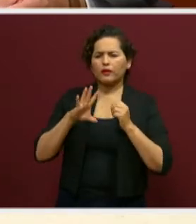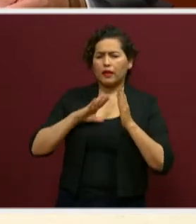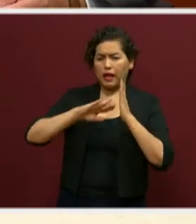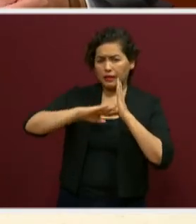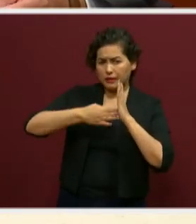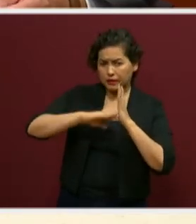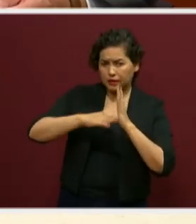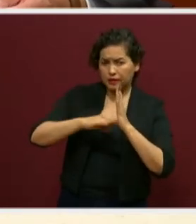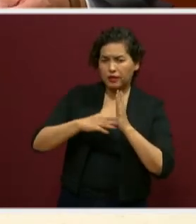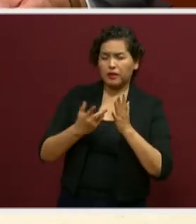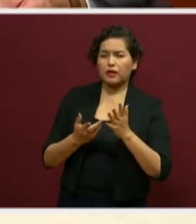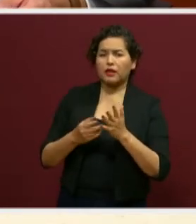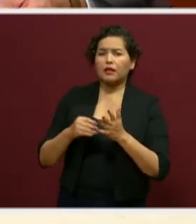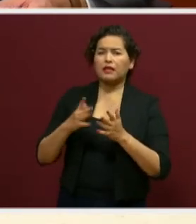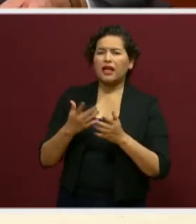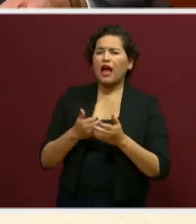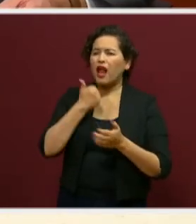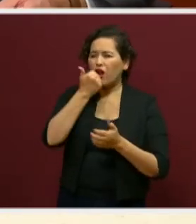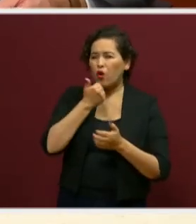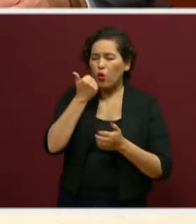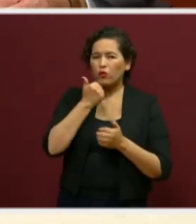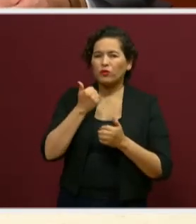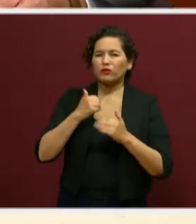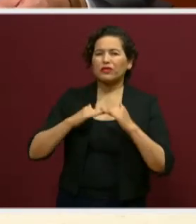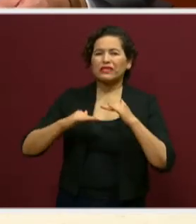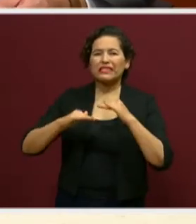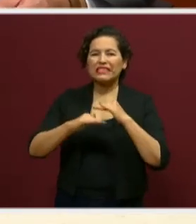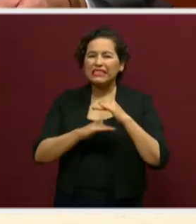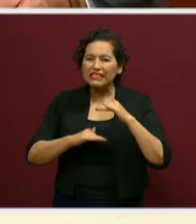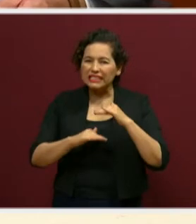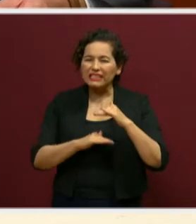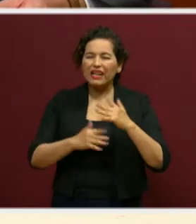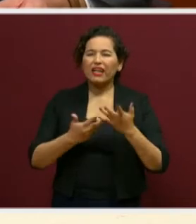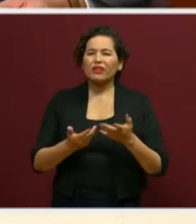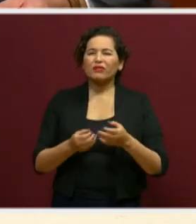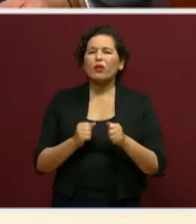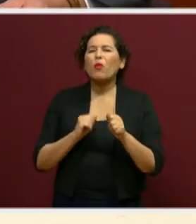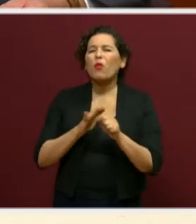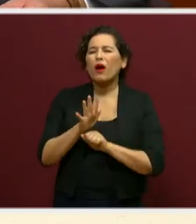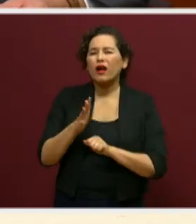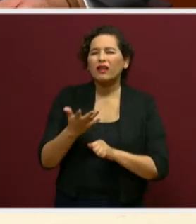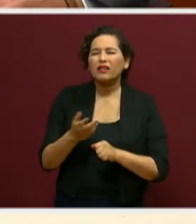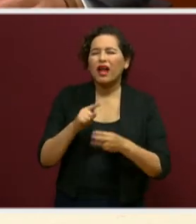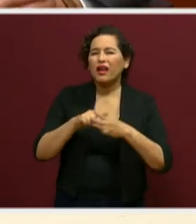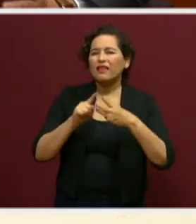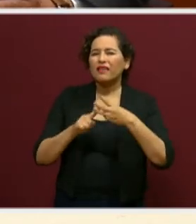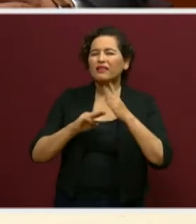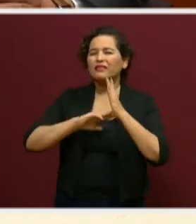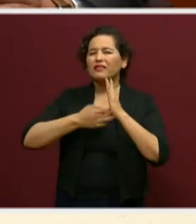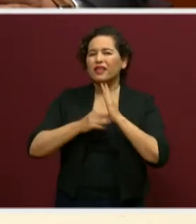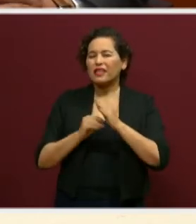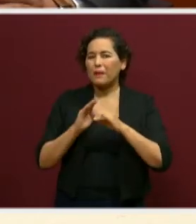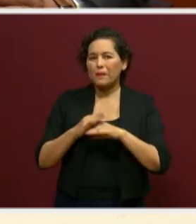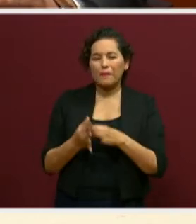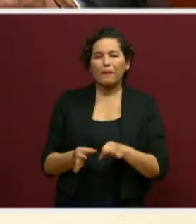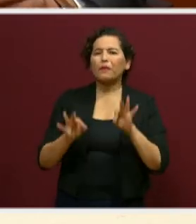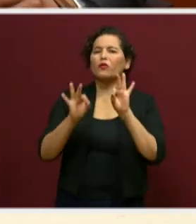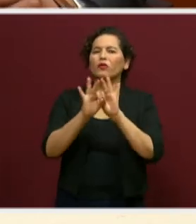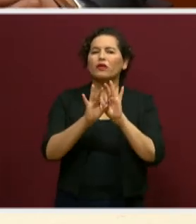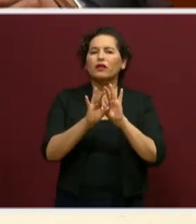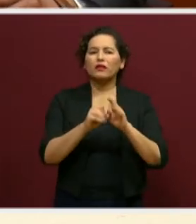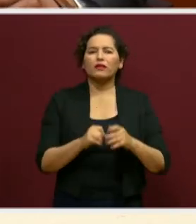estudiantes con bajo desempeño académico, ¿cuáles fueron las tres más significativas? Las tres más significativas